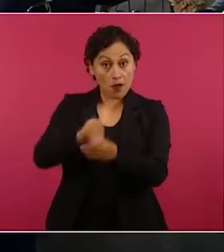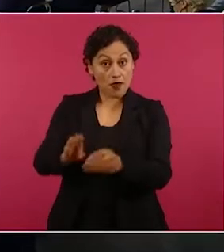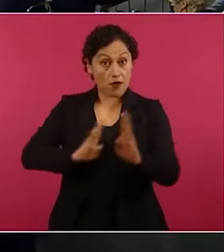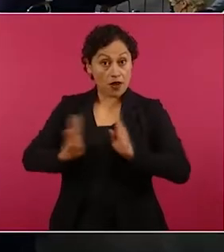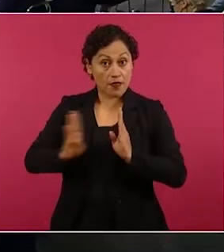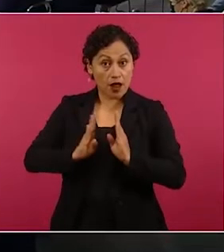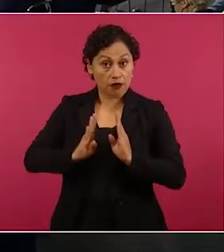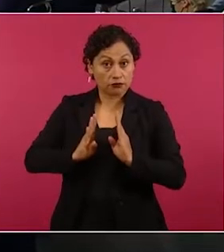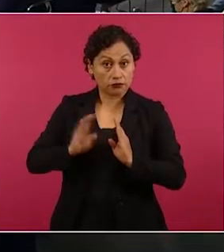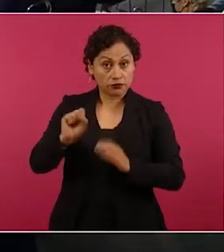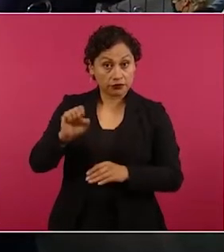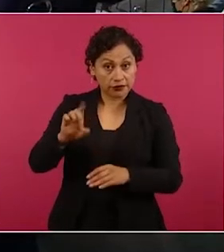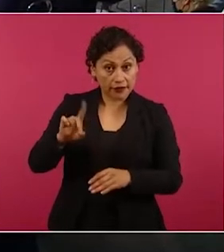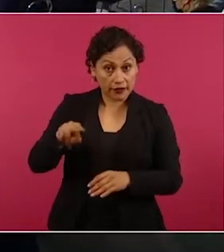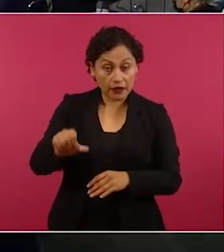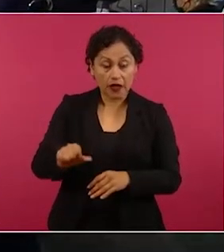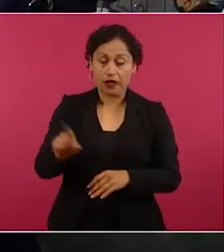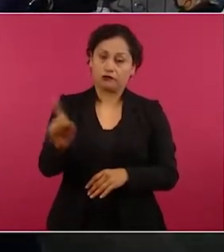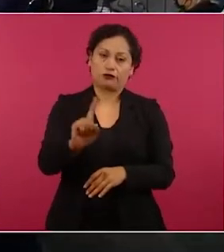la responsable.